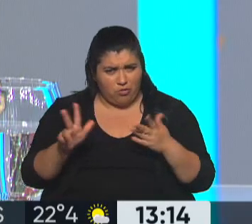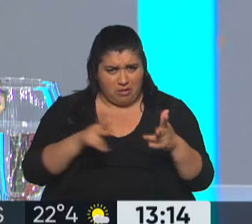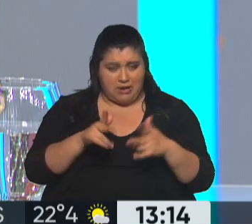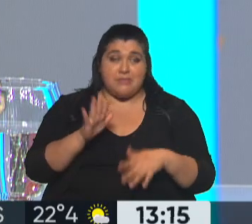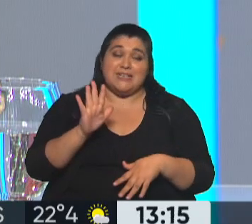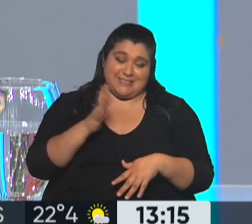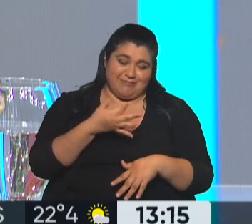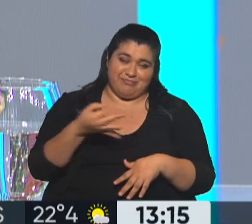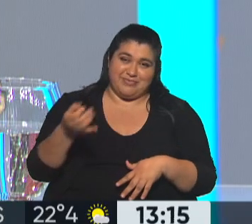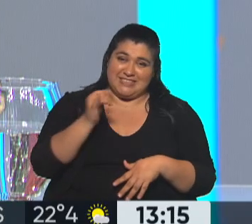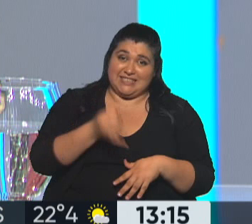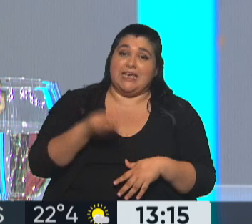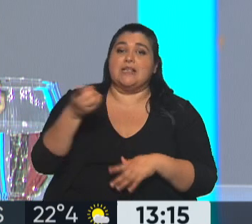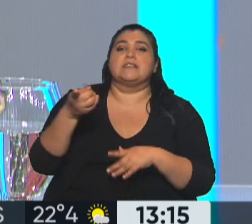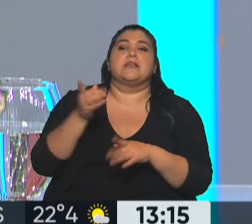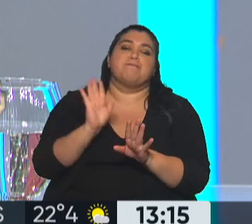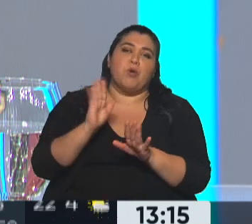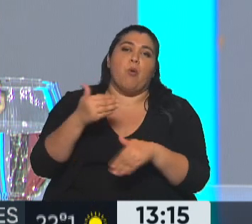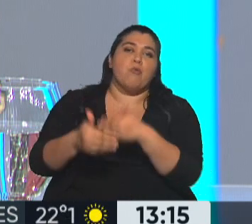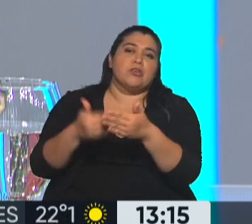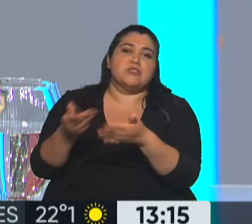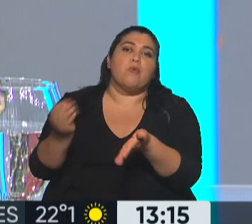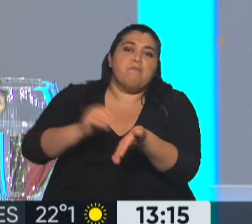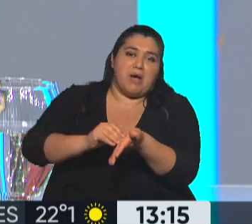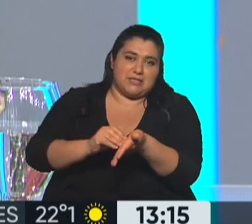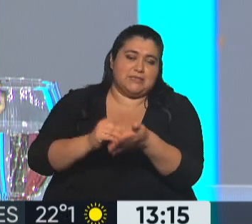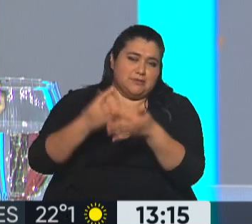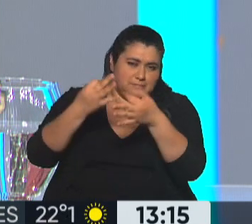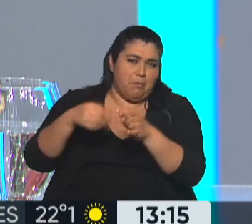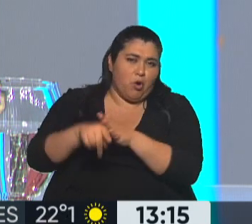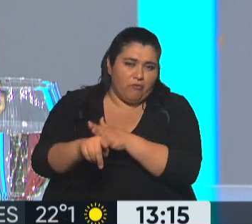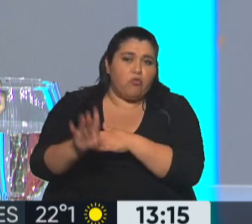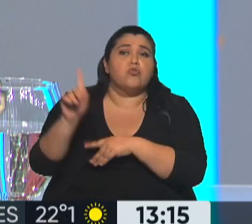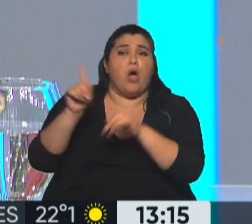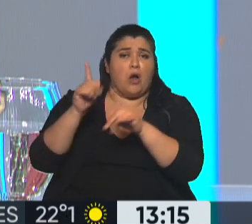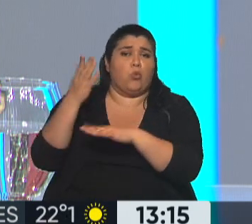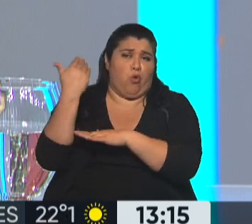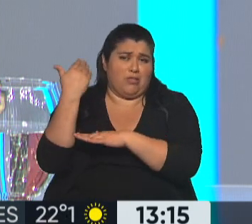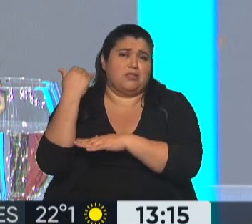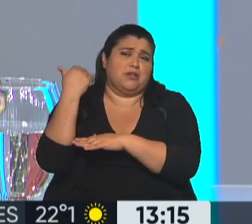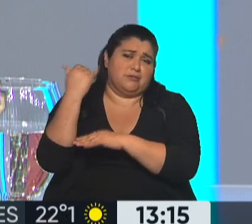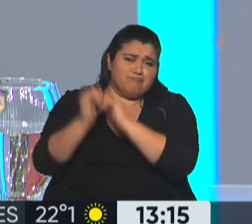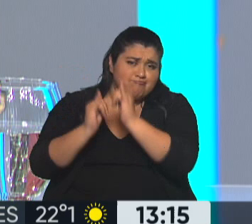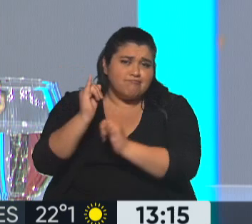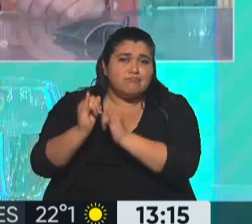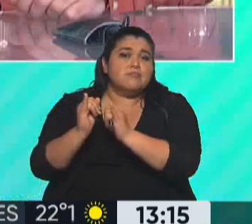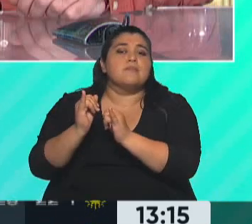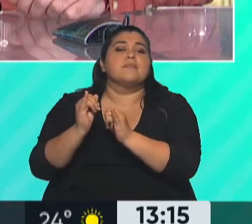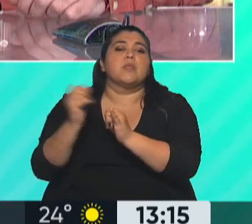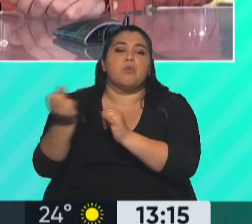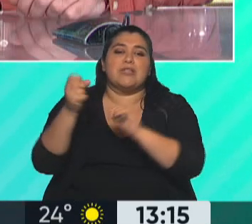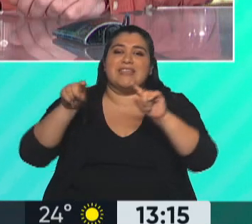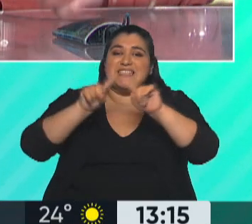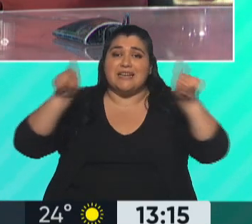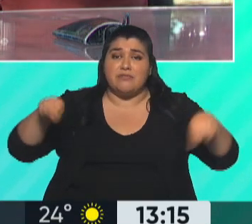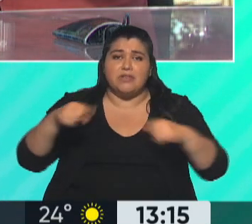En realidad tiene que ver con un proceso más amplio que incluso hemos planteado en algunas columnas, que es el fortalecimiento de la certificación